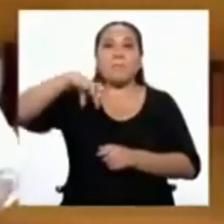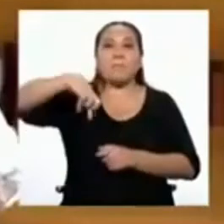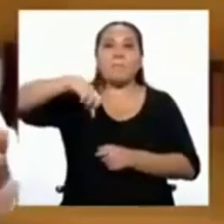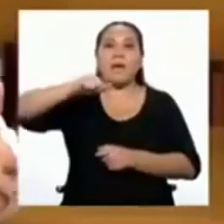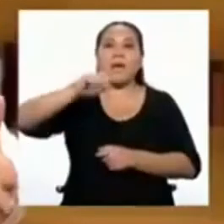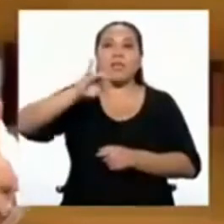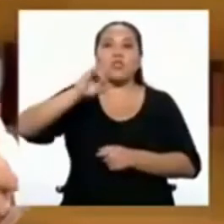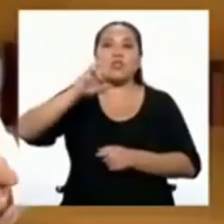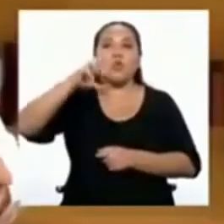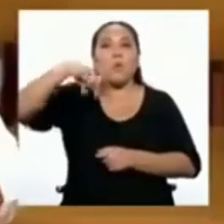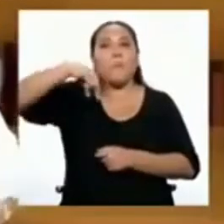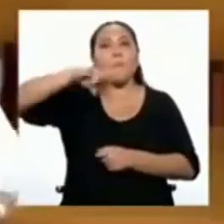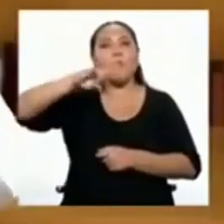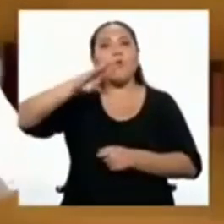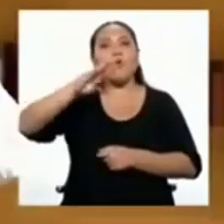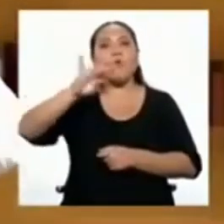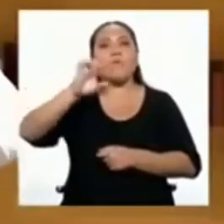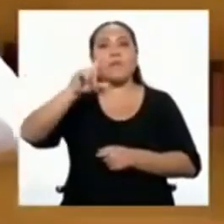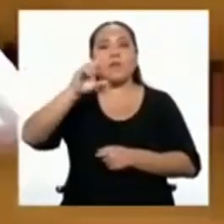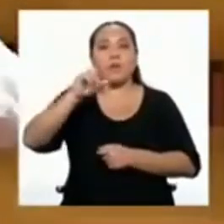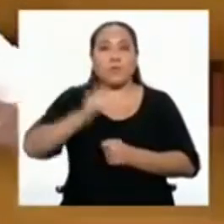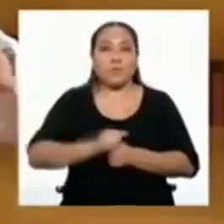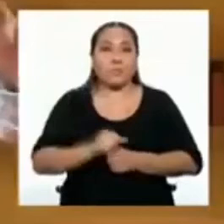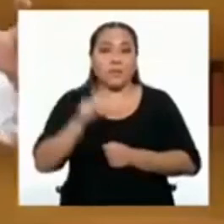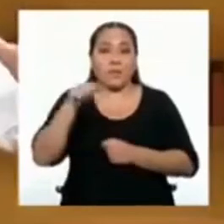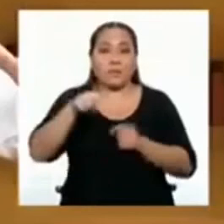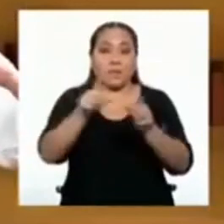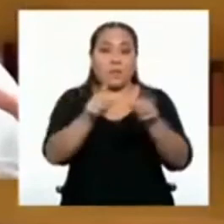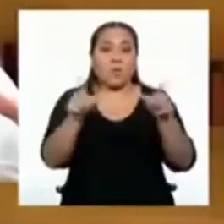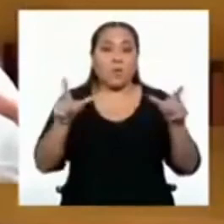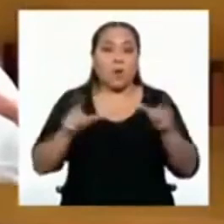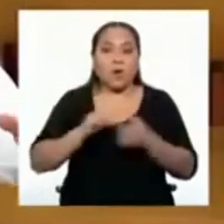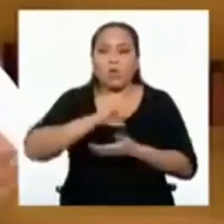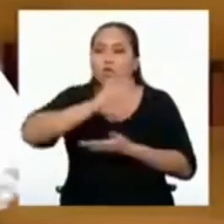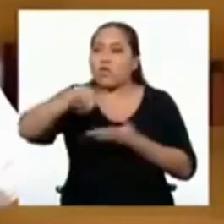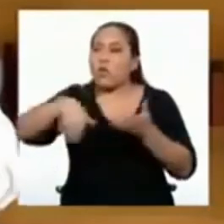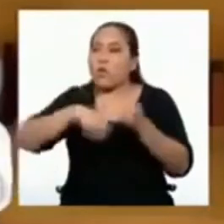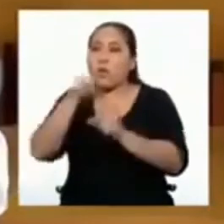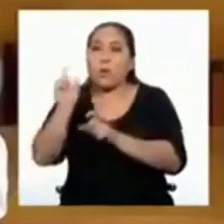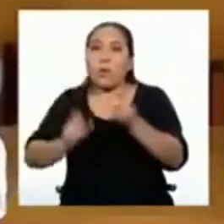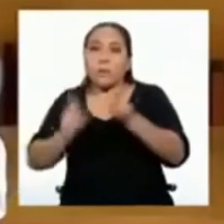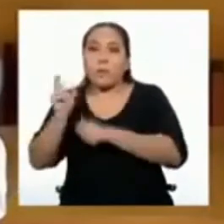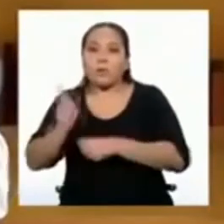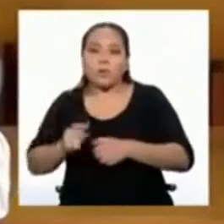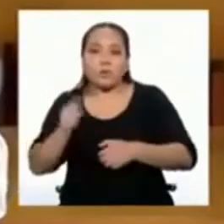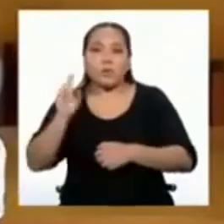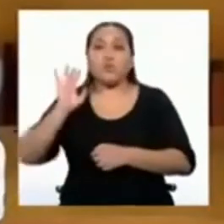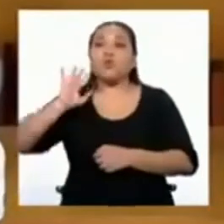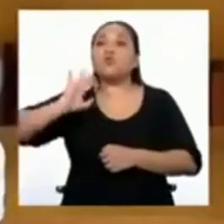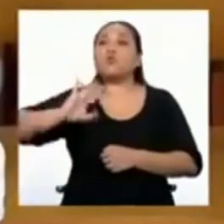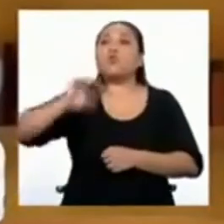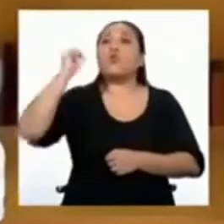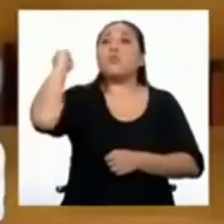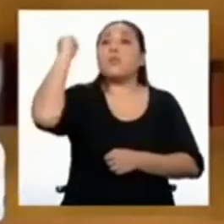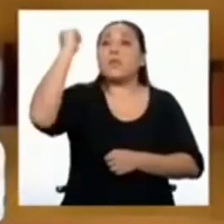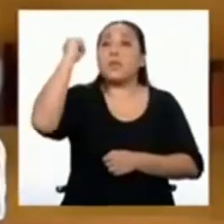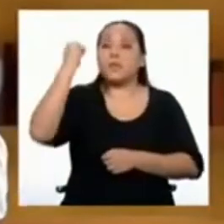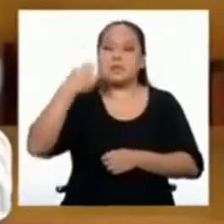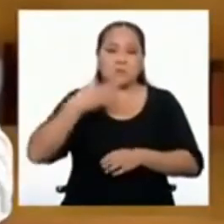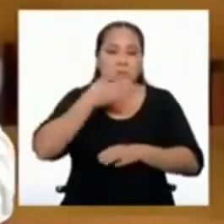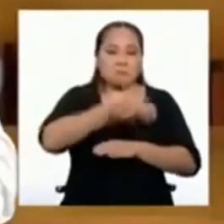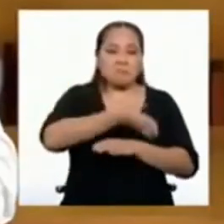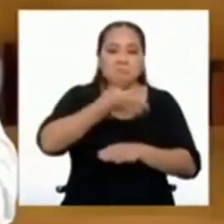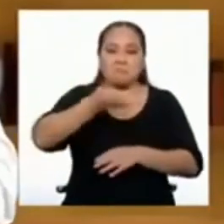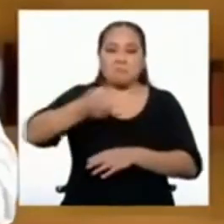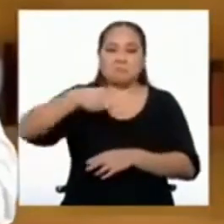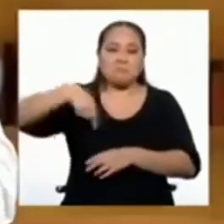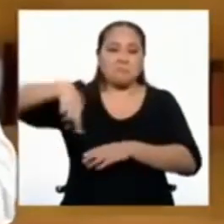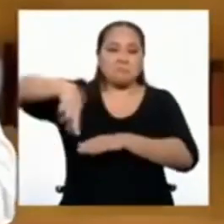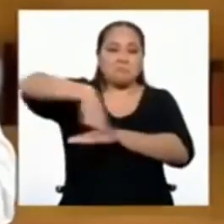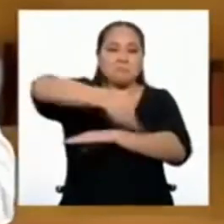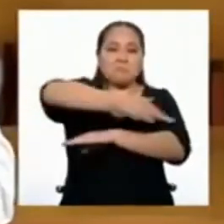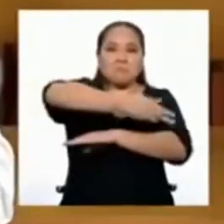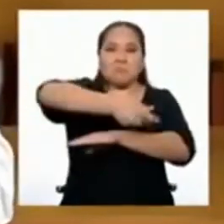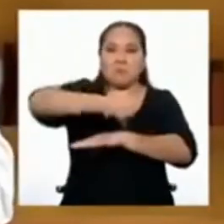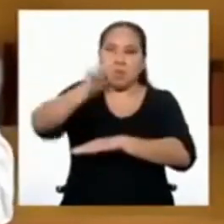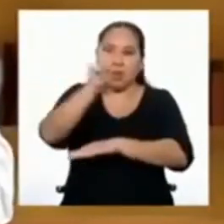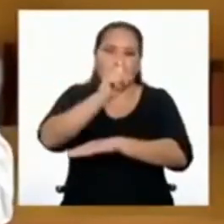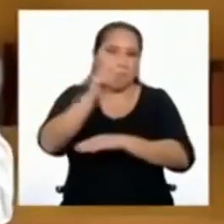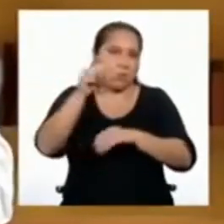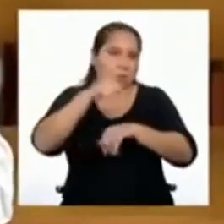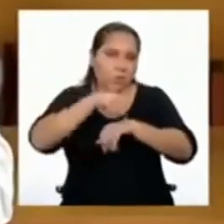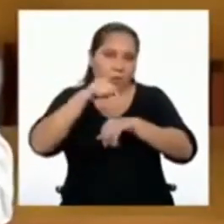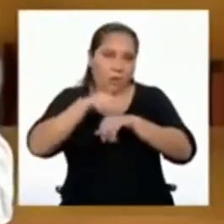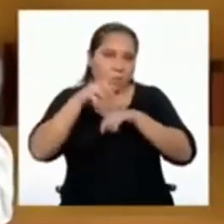El espacio público es aquel espacio donde todas las personas tienen derecho a estar y transitar. Cuando no estamos en